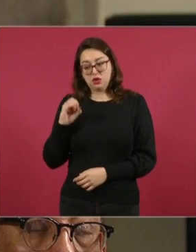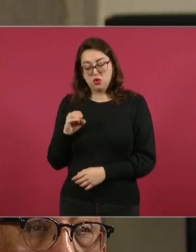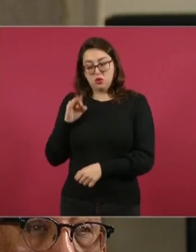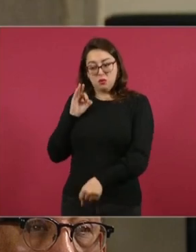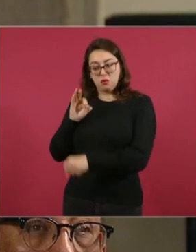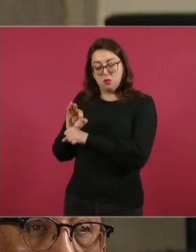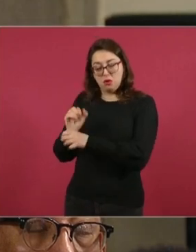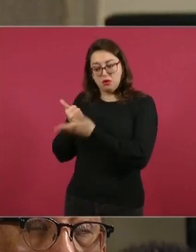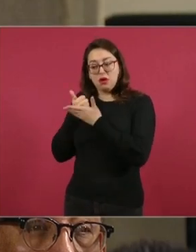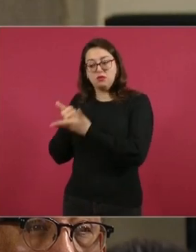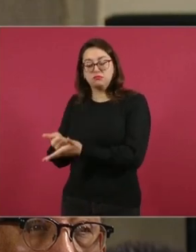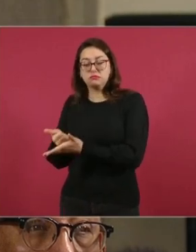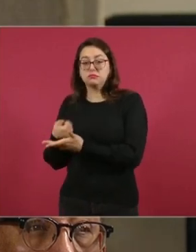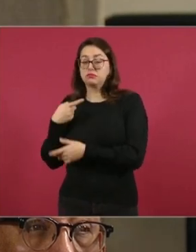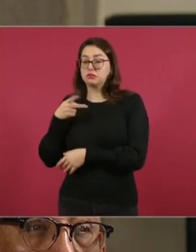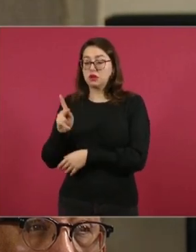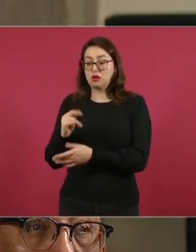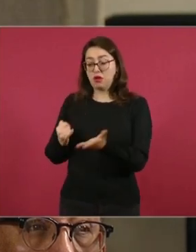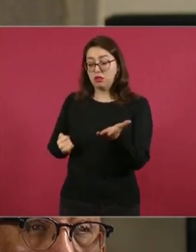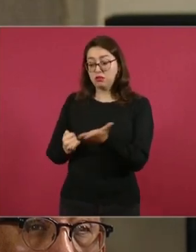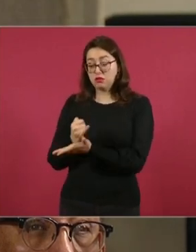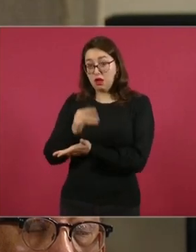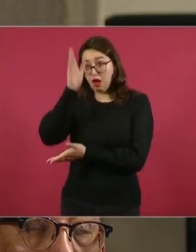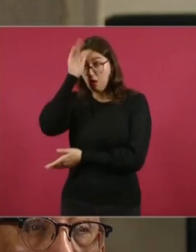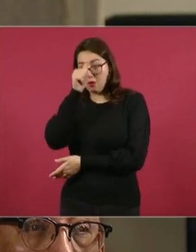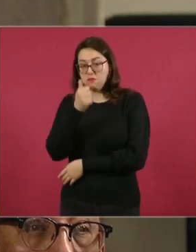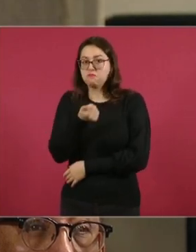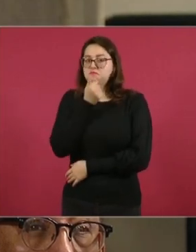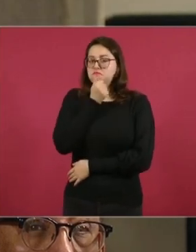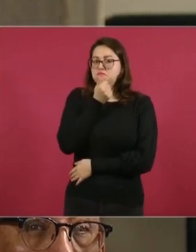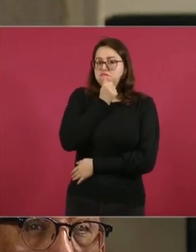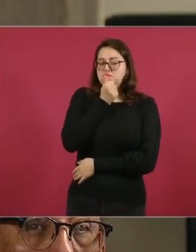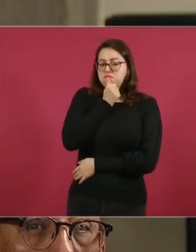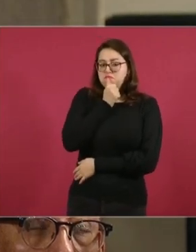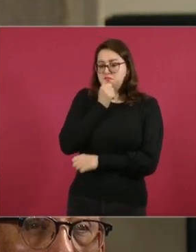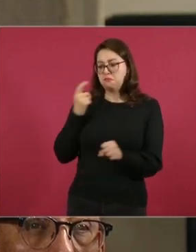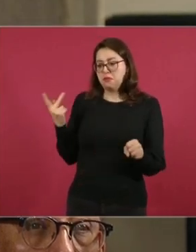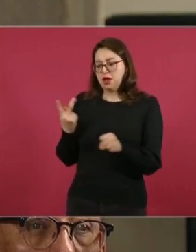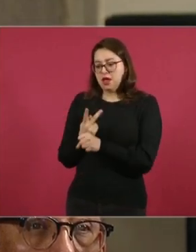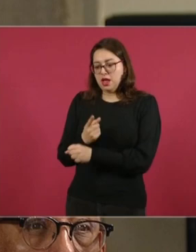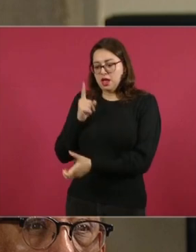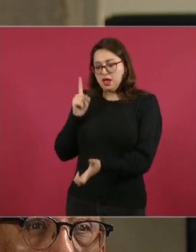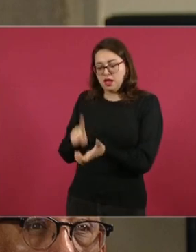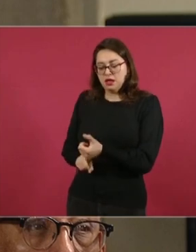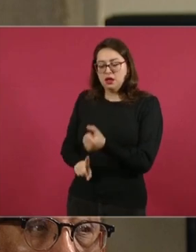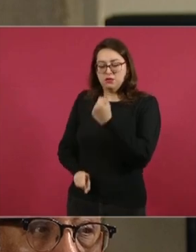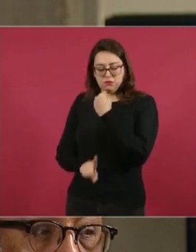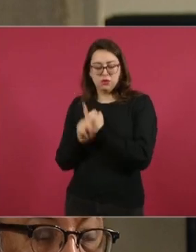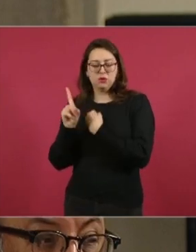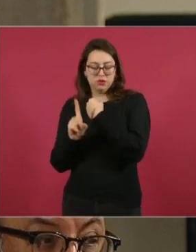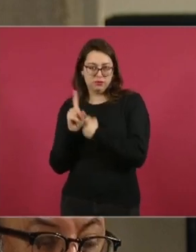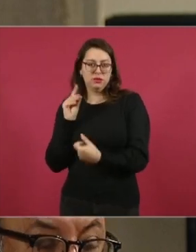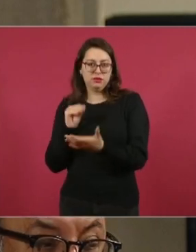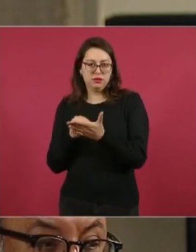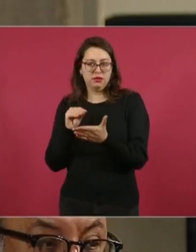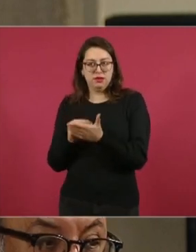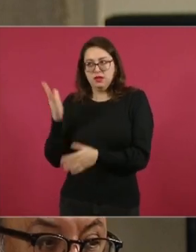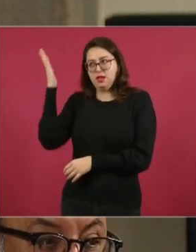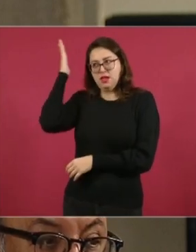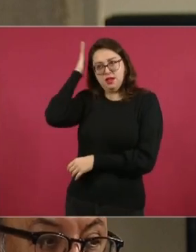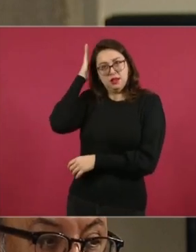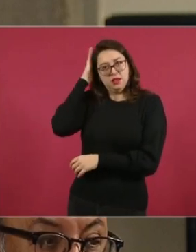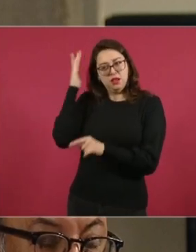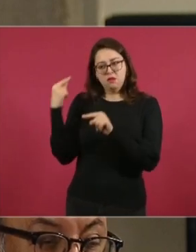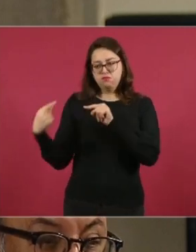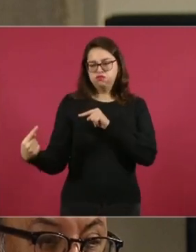problemas para tomar acuerdos. Está, podríamos decir, muy pulverizada la cuestión de los liderazgos. Ya ha habido